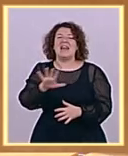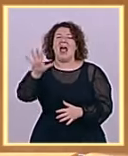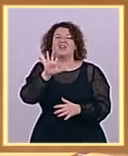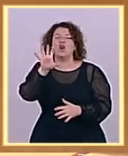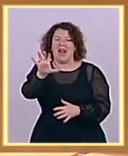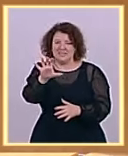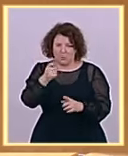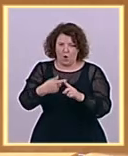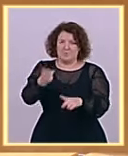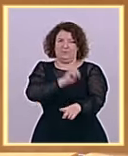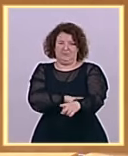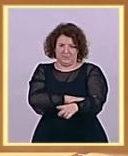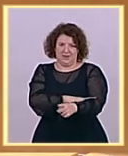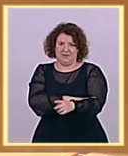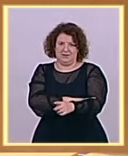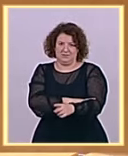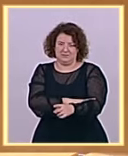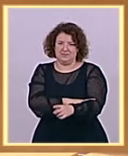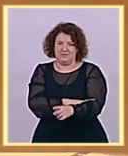qué le suena este lema, señor Feijó?